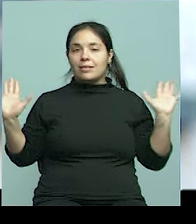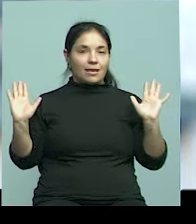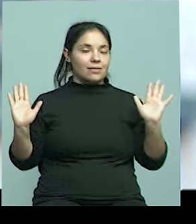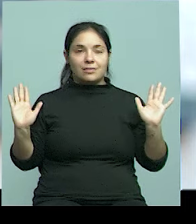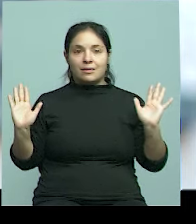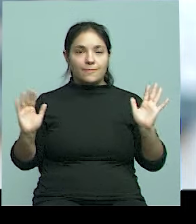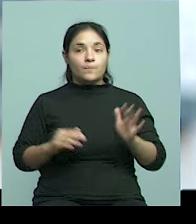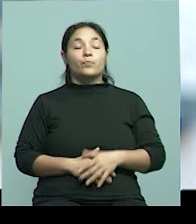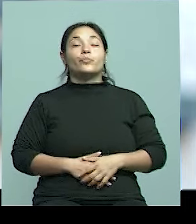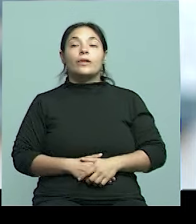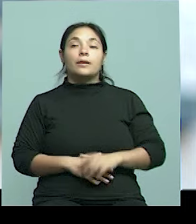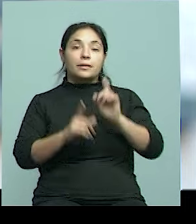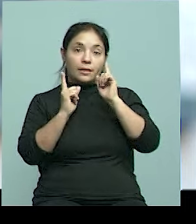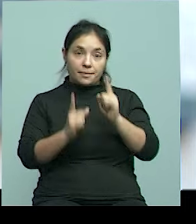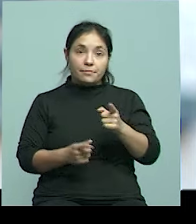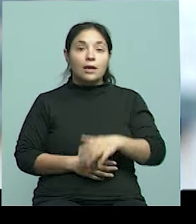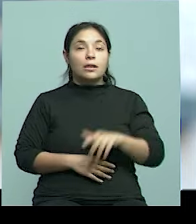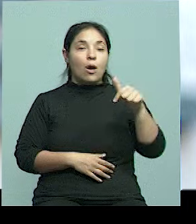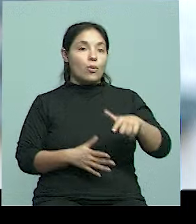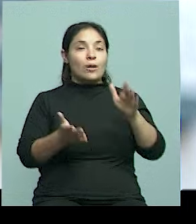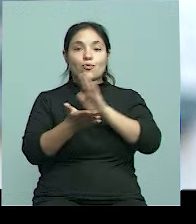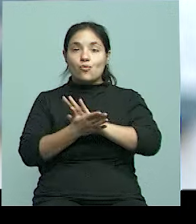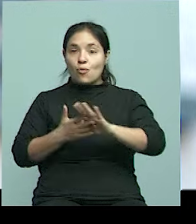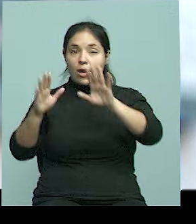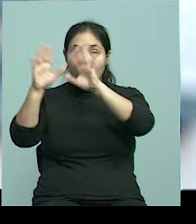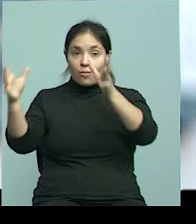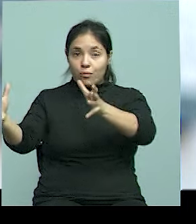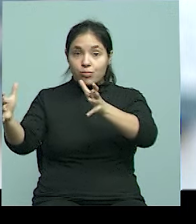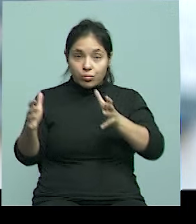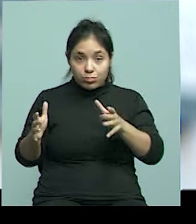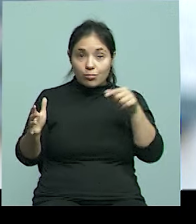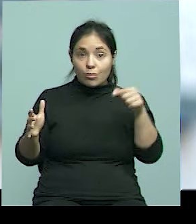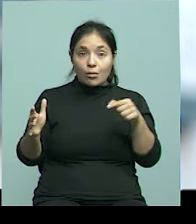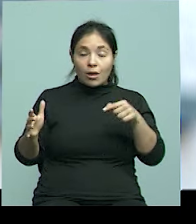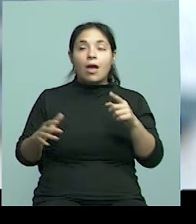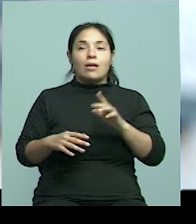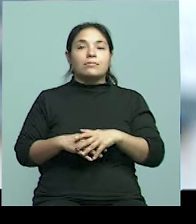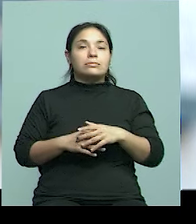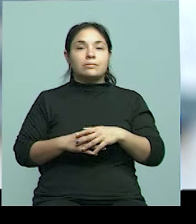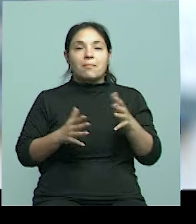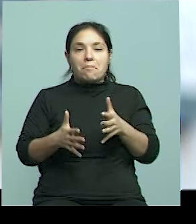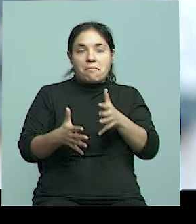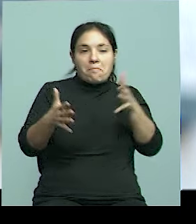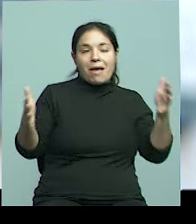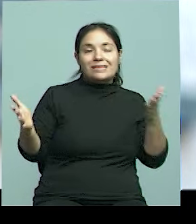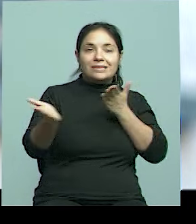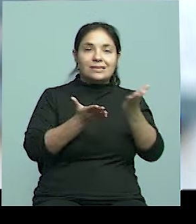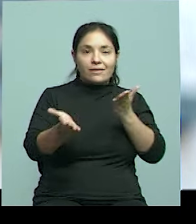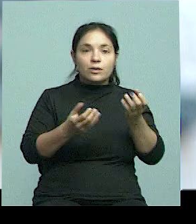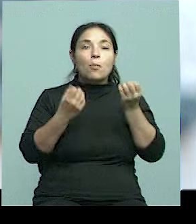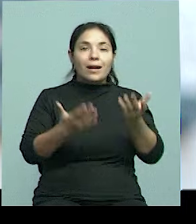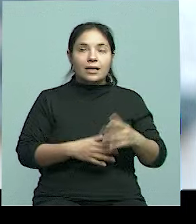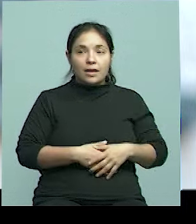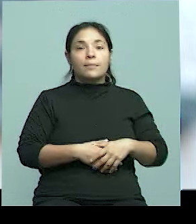Nosotros también ahora, con este nuevo equipamiento, tenemos ampliados los servicios también para